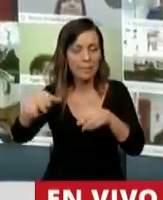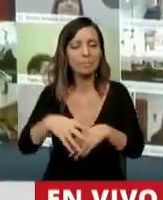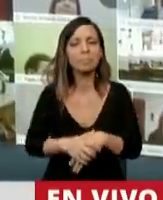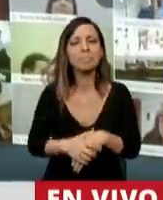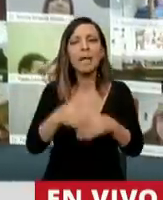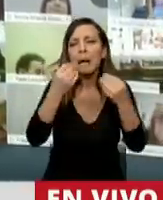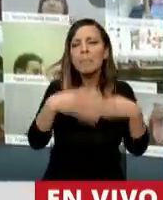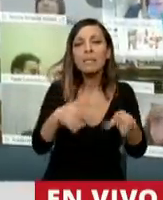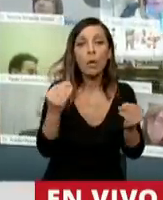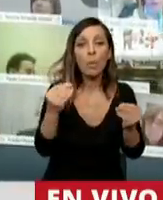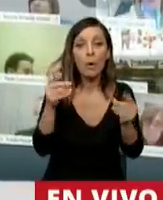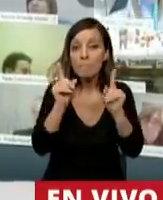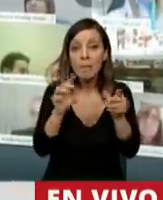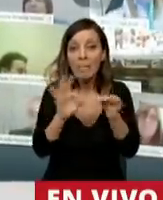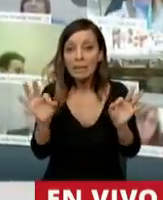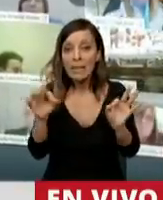consigna que era Alemania despierta.